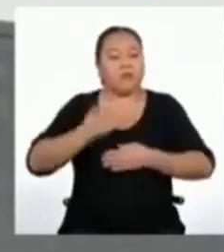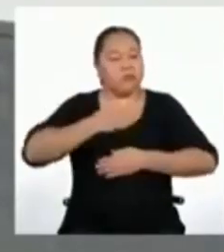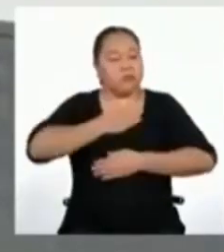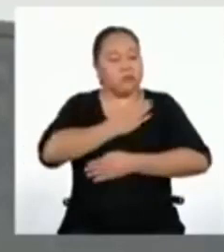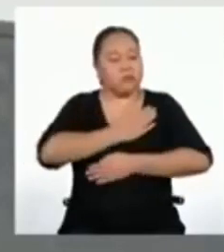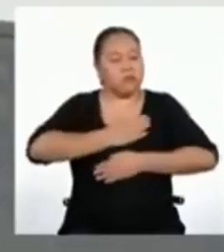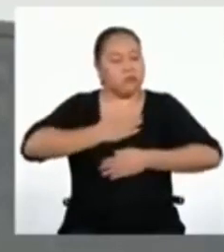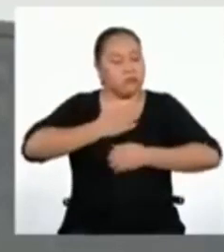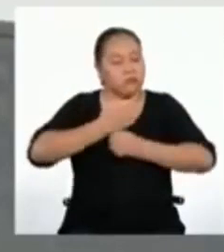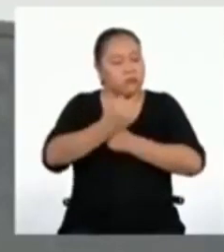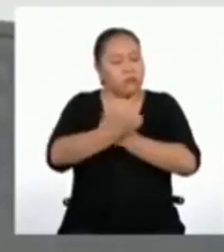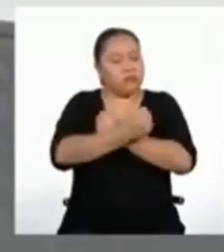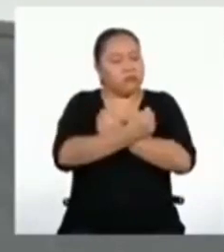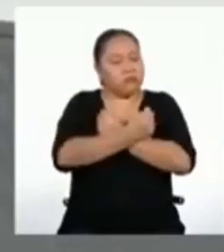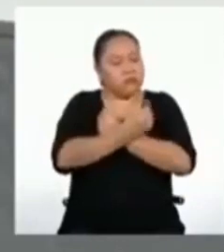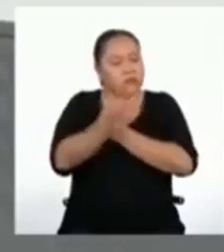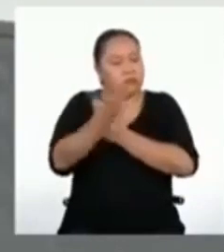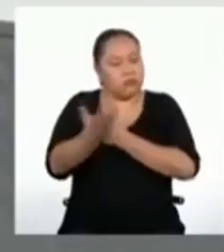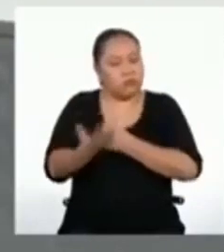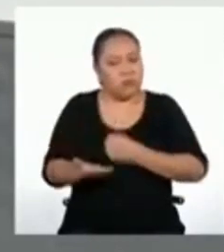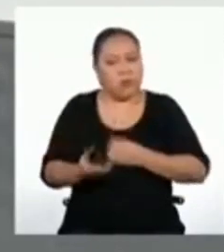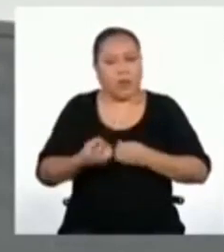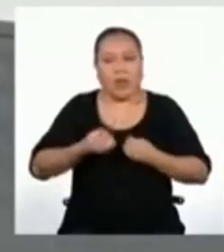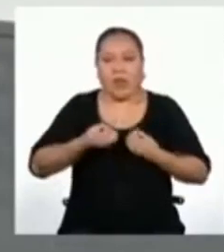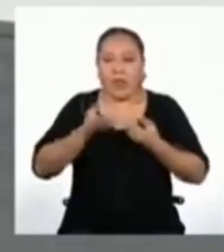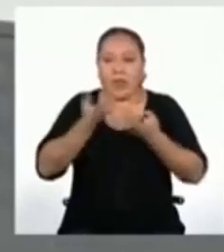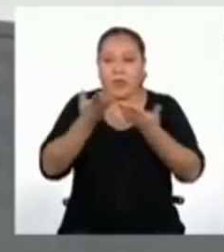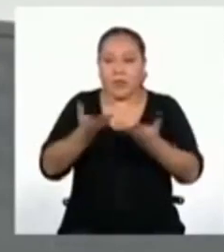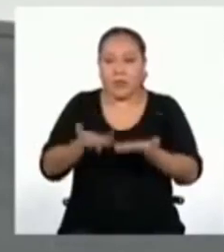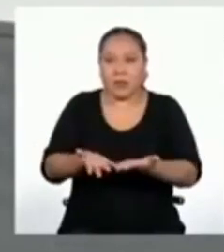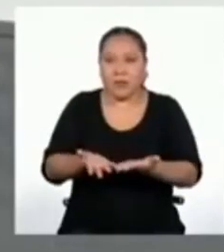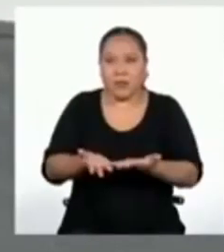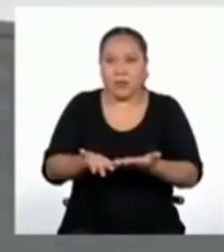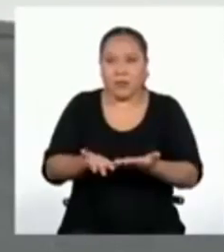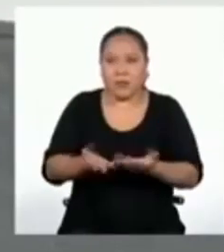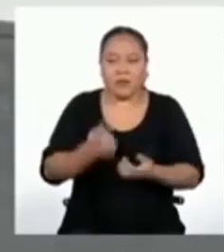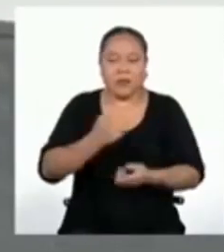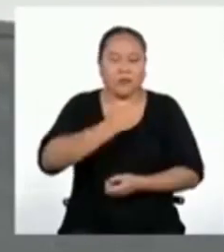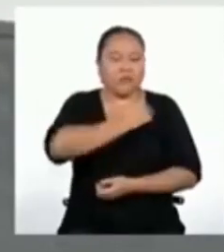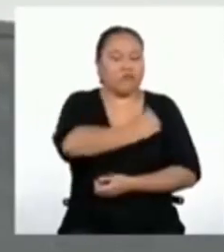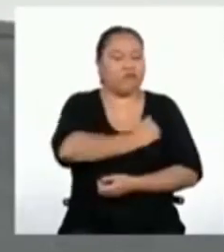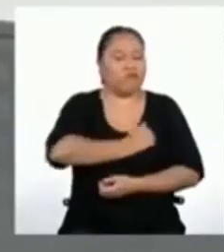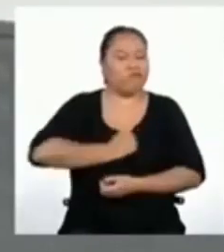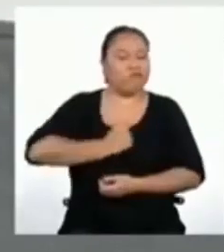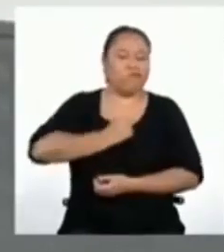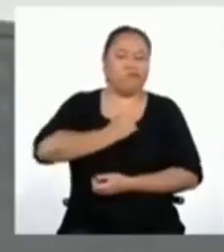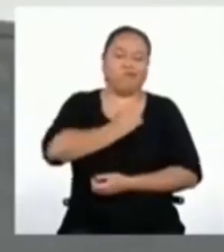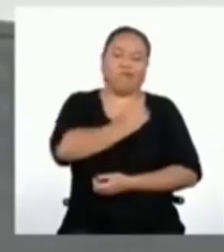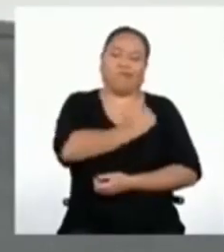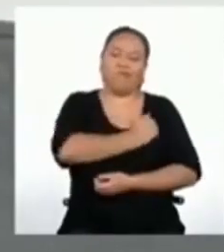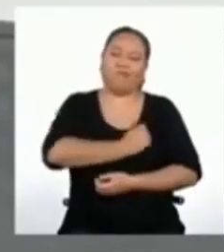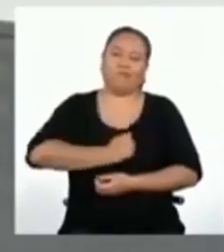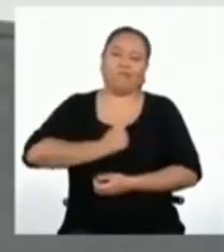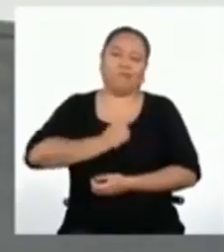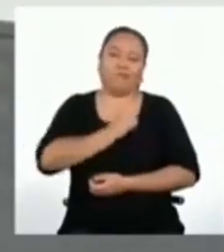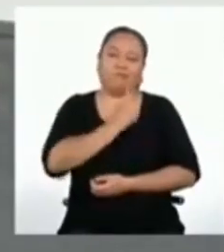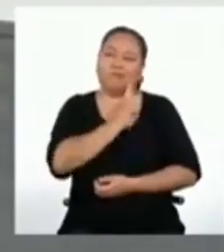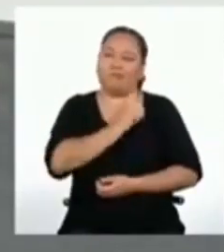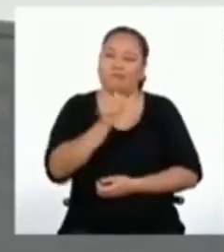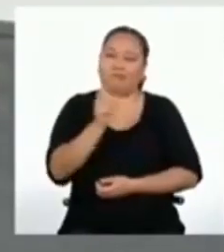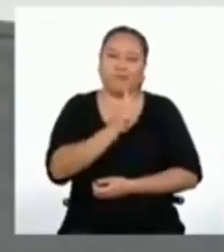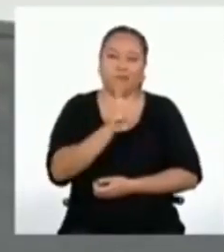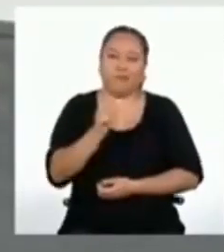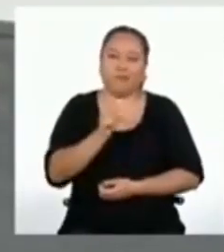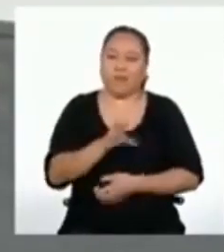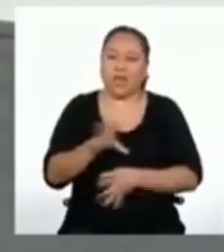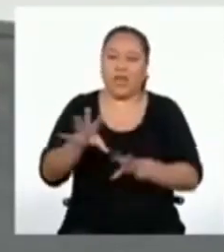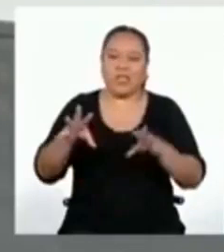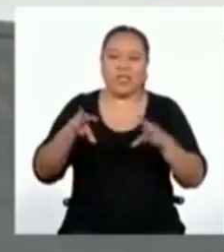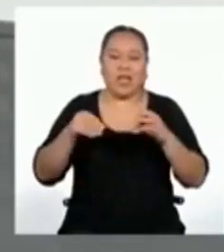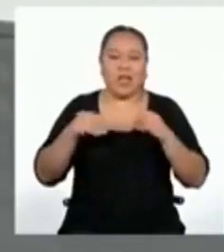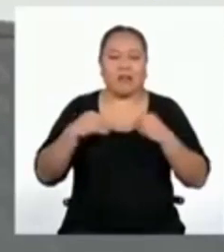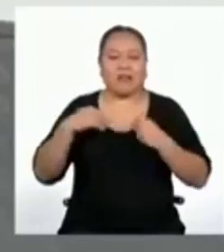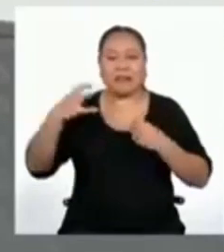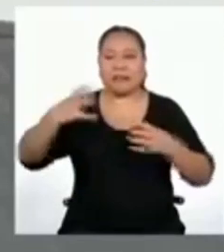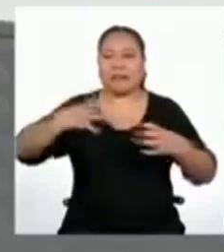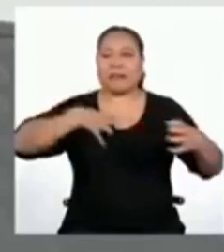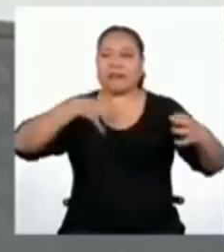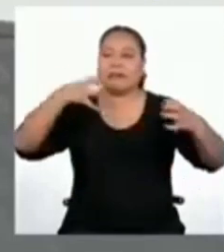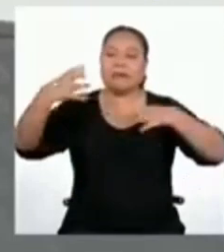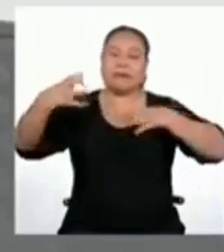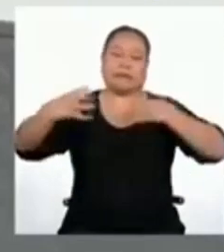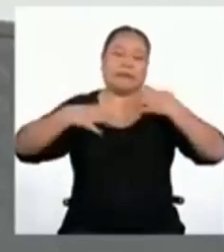aprecio y le comunicamos que... Lamentablemente no atenderemos su reclamo número